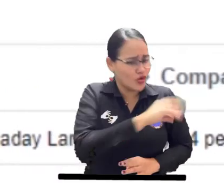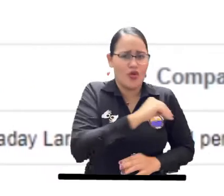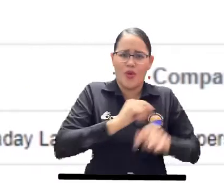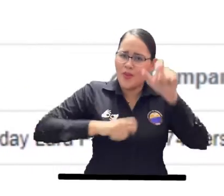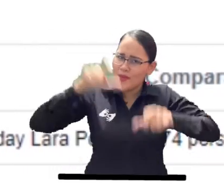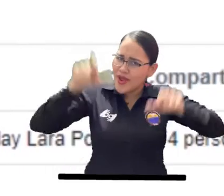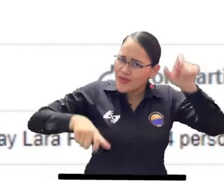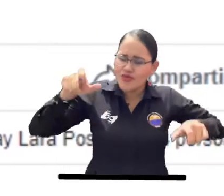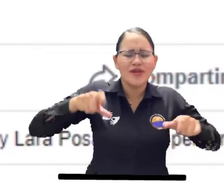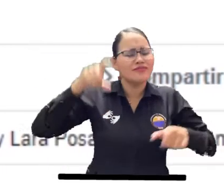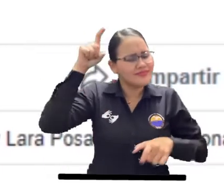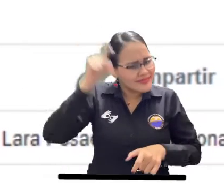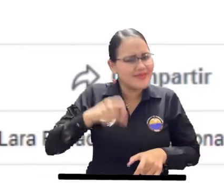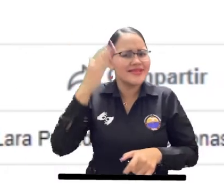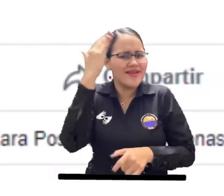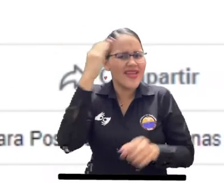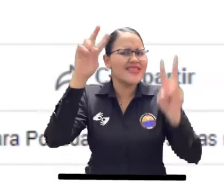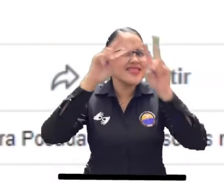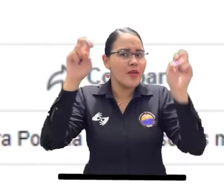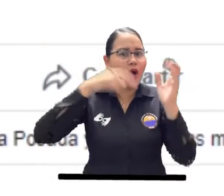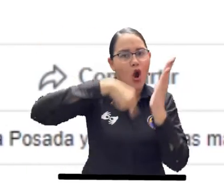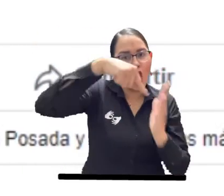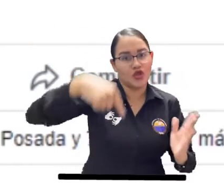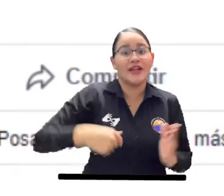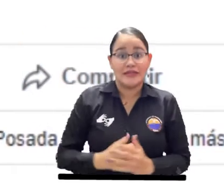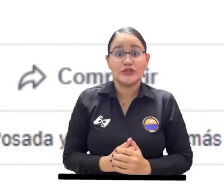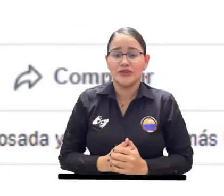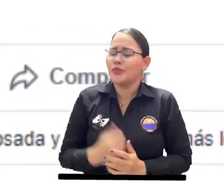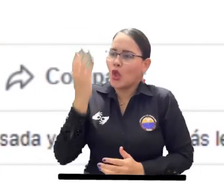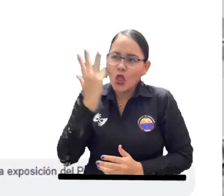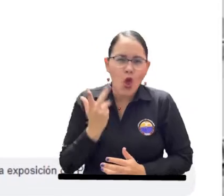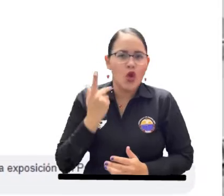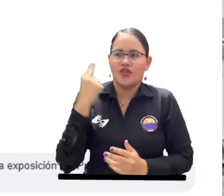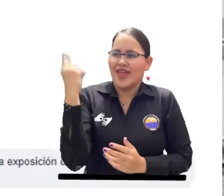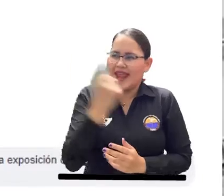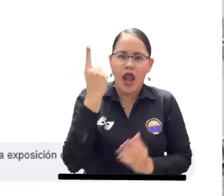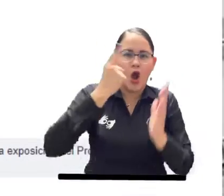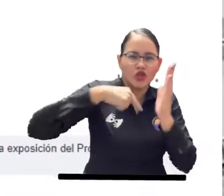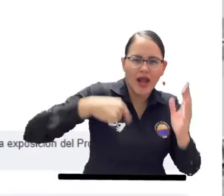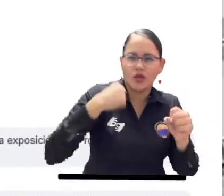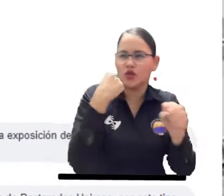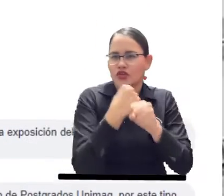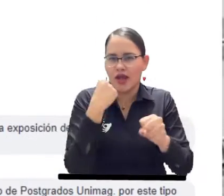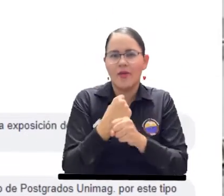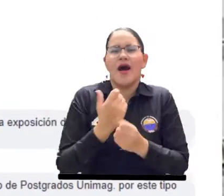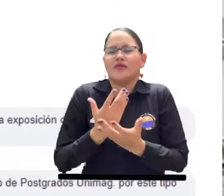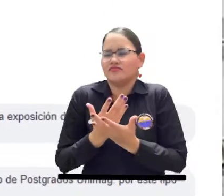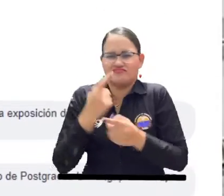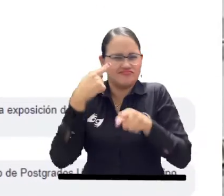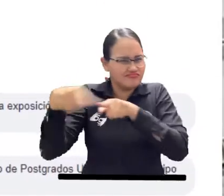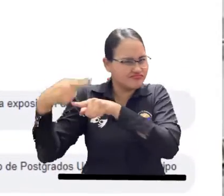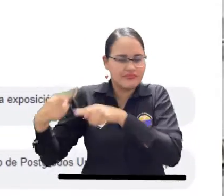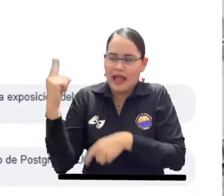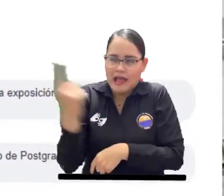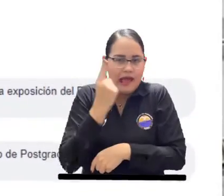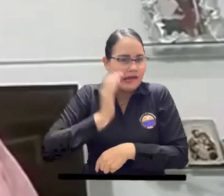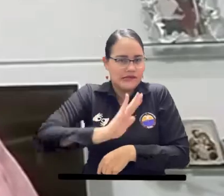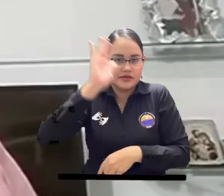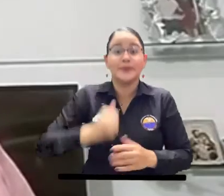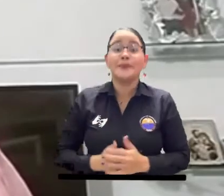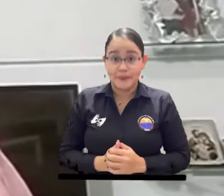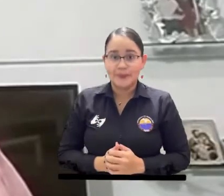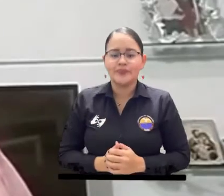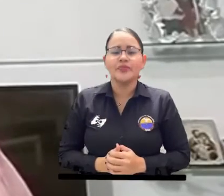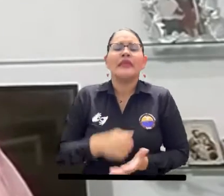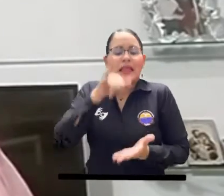contratación hace parte del día a día de las personas para eso está el alma mater la universidad de mantener esa función de ser un centro